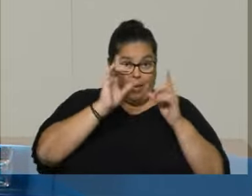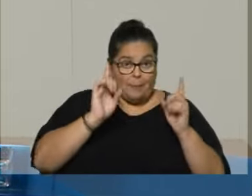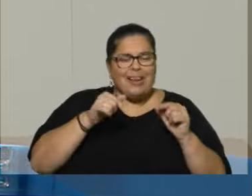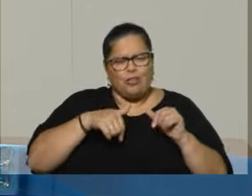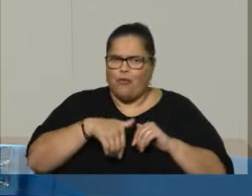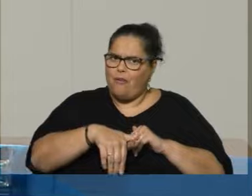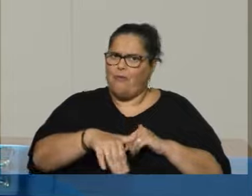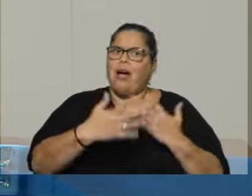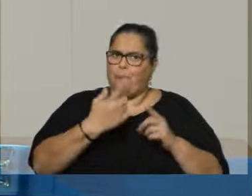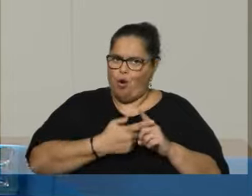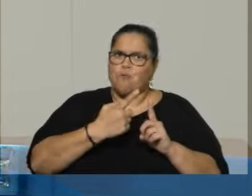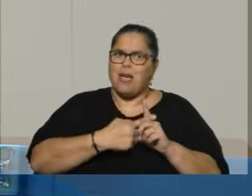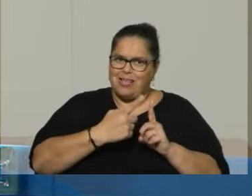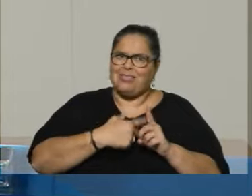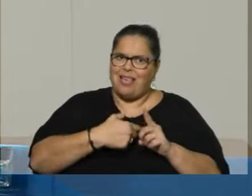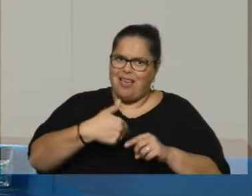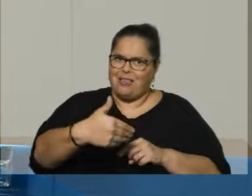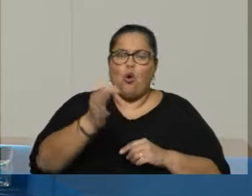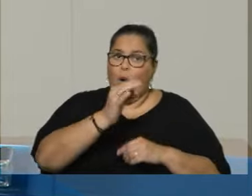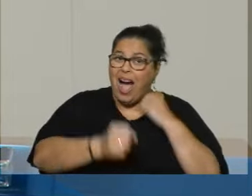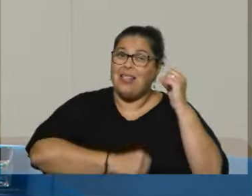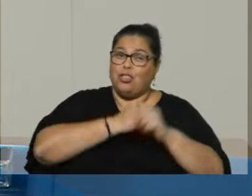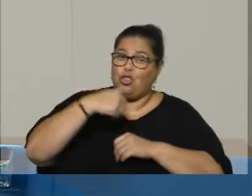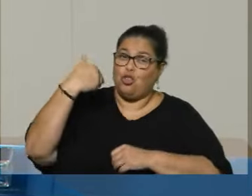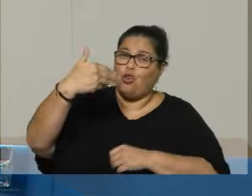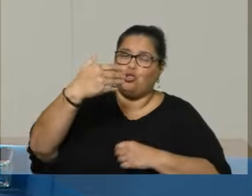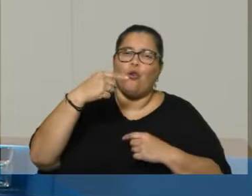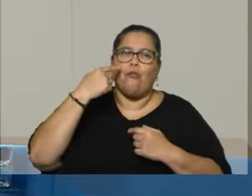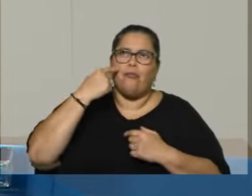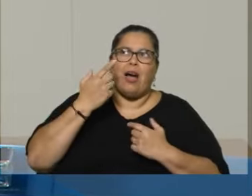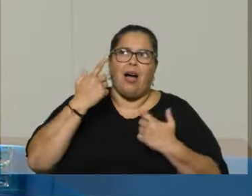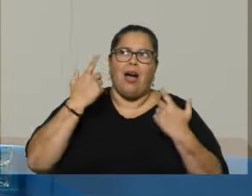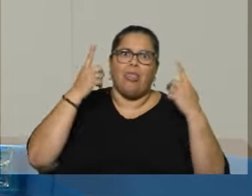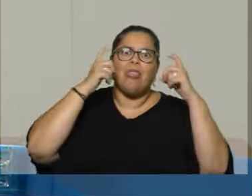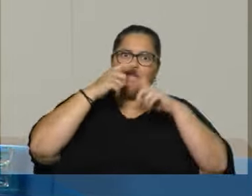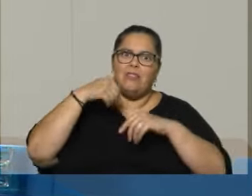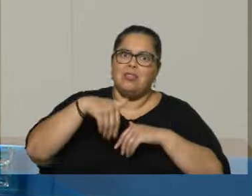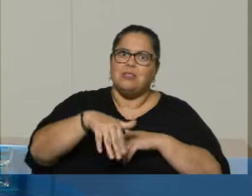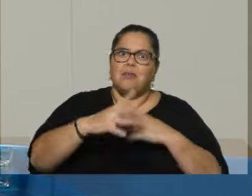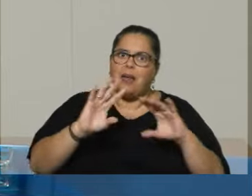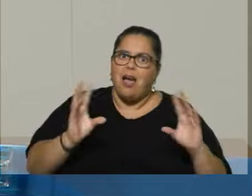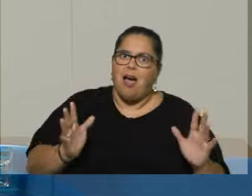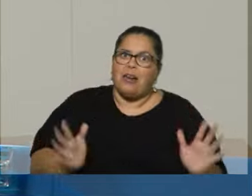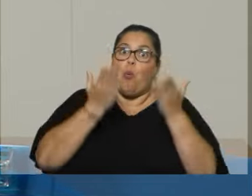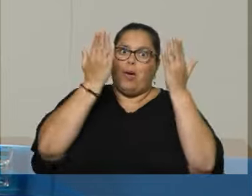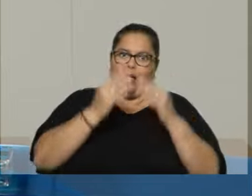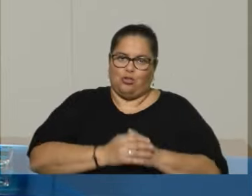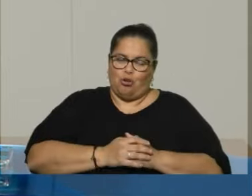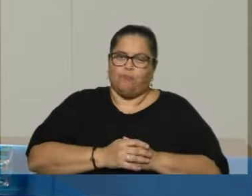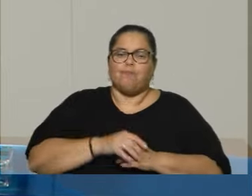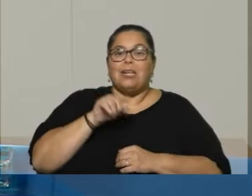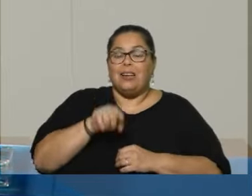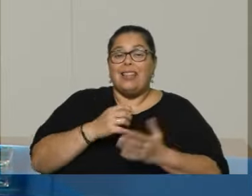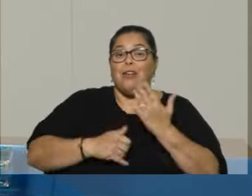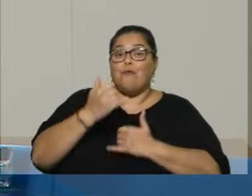si no años. Esta realidad que le va a costar mucho salir a Río Grande. La información que compartí acá proviene de varias consultoras